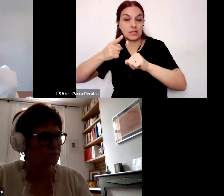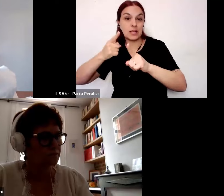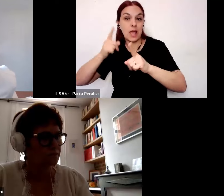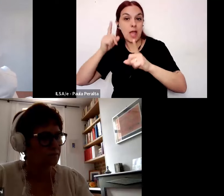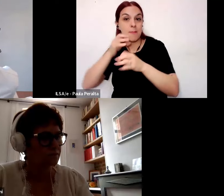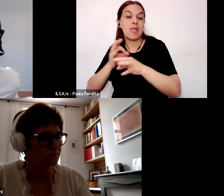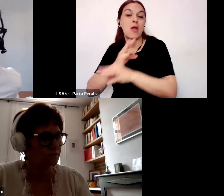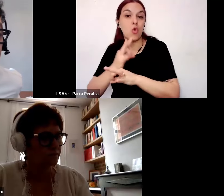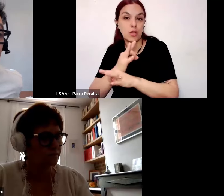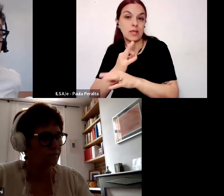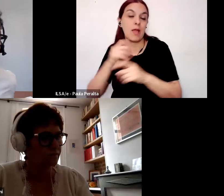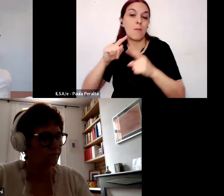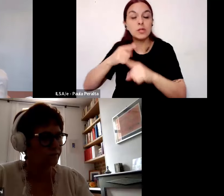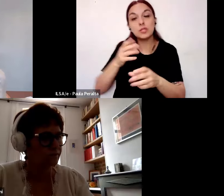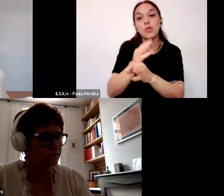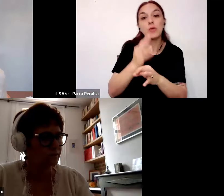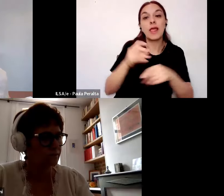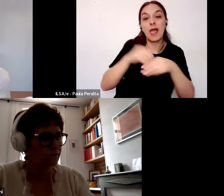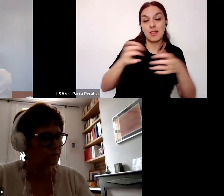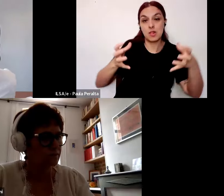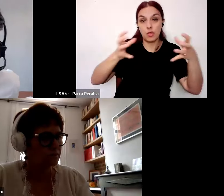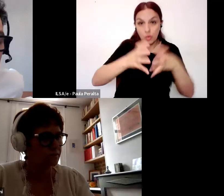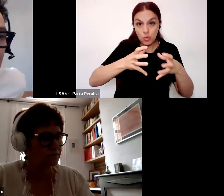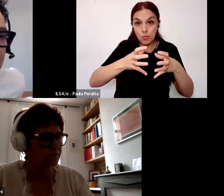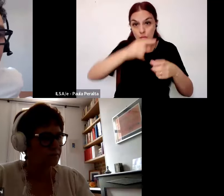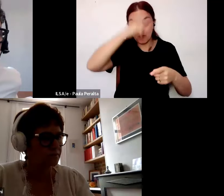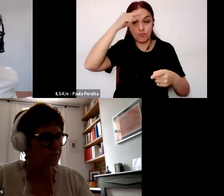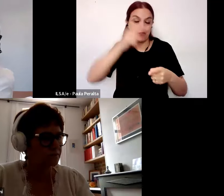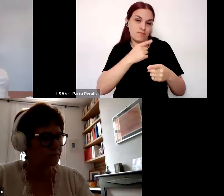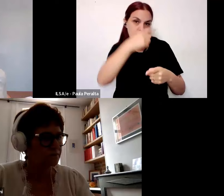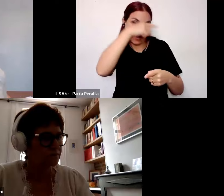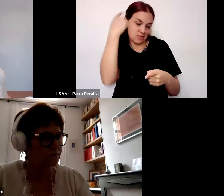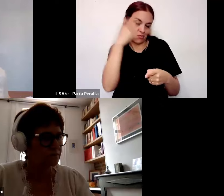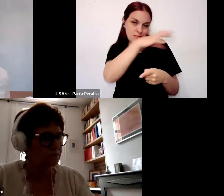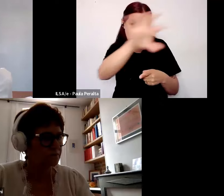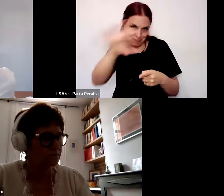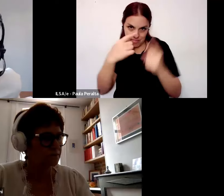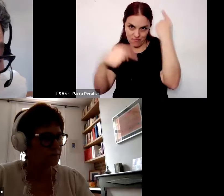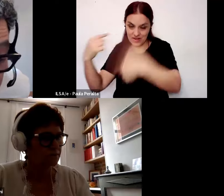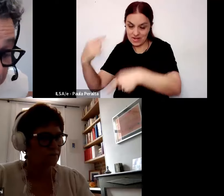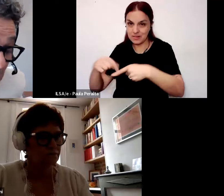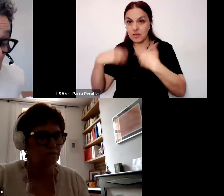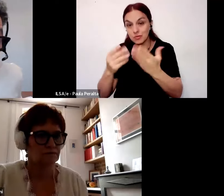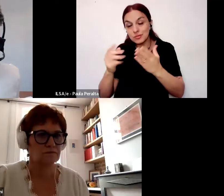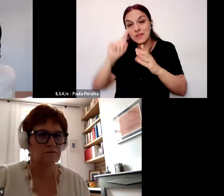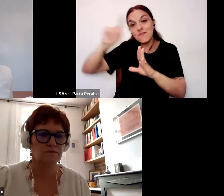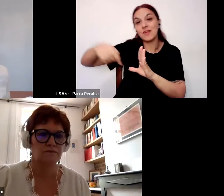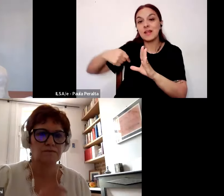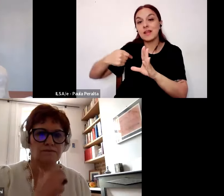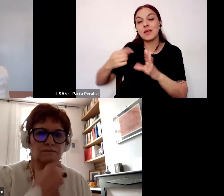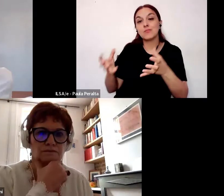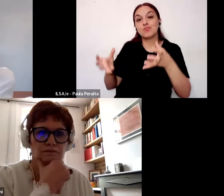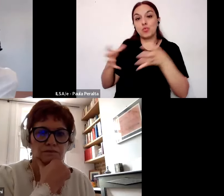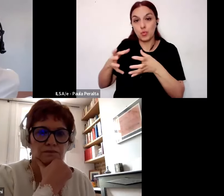y político-educativa de ese movimiento en cada ámbito nacional generó movimientos y